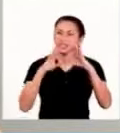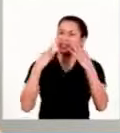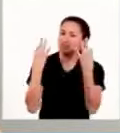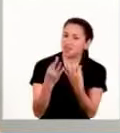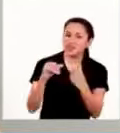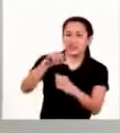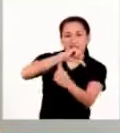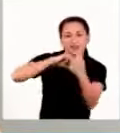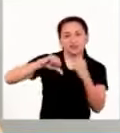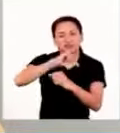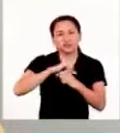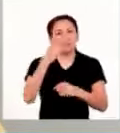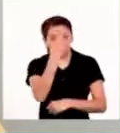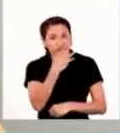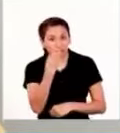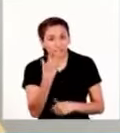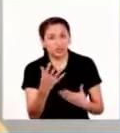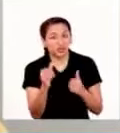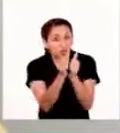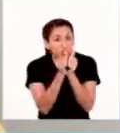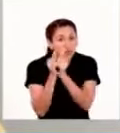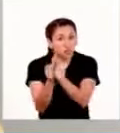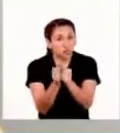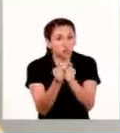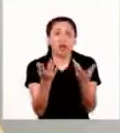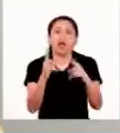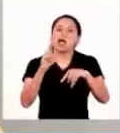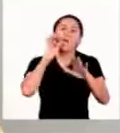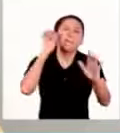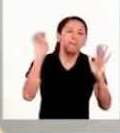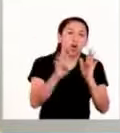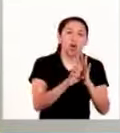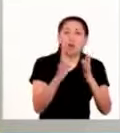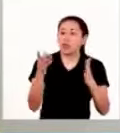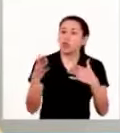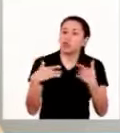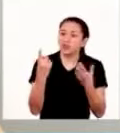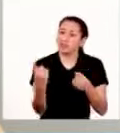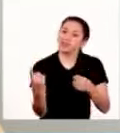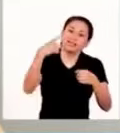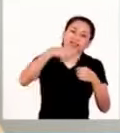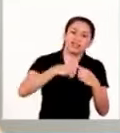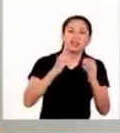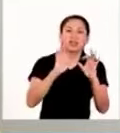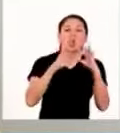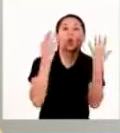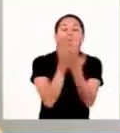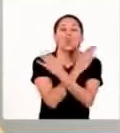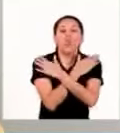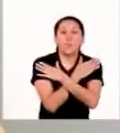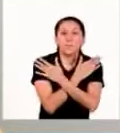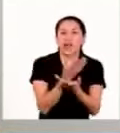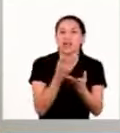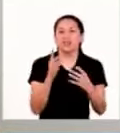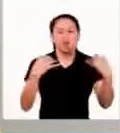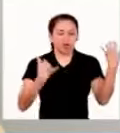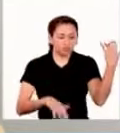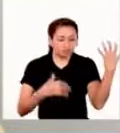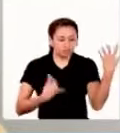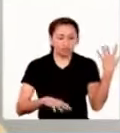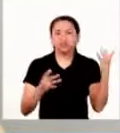momento agradable juntos por ejemplo podemos motivarlos a participar en los cumpleaños de las familias tocar un